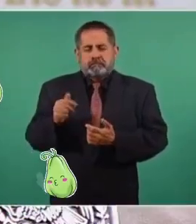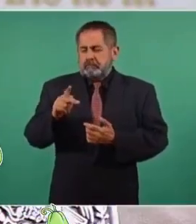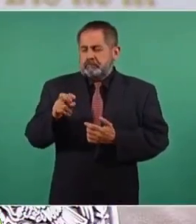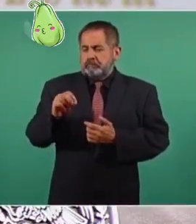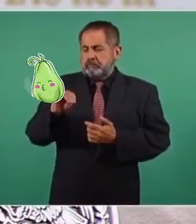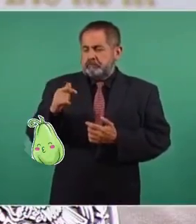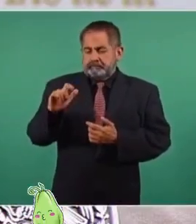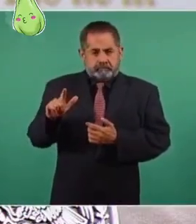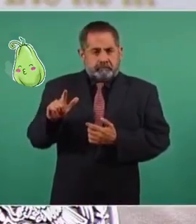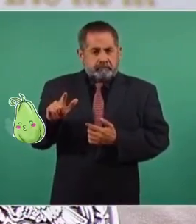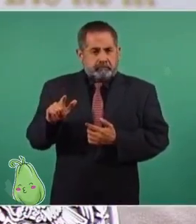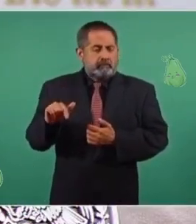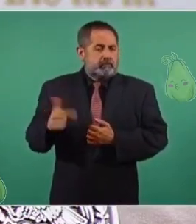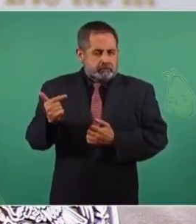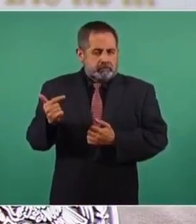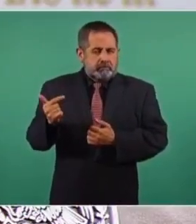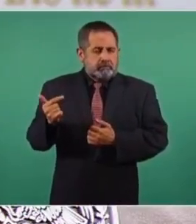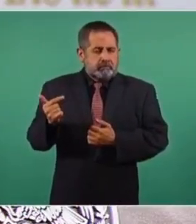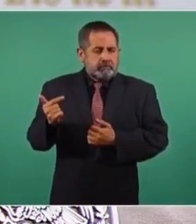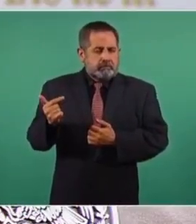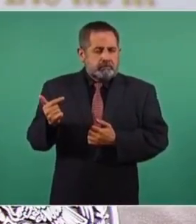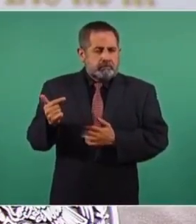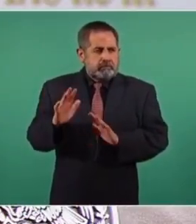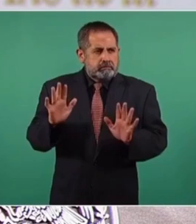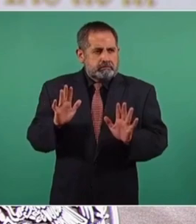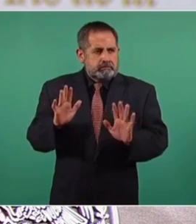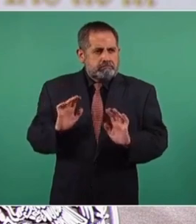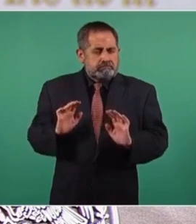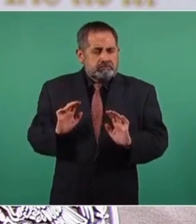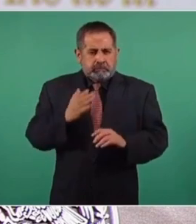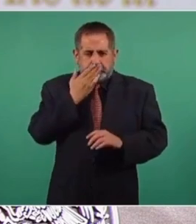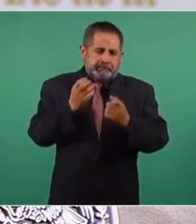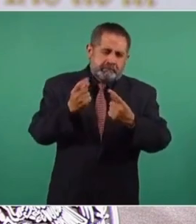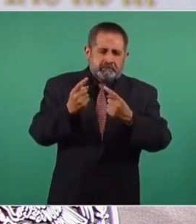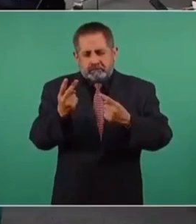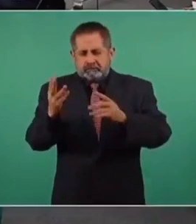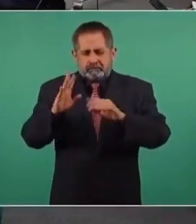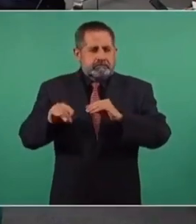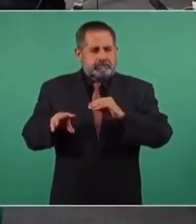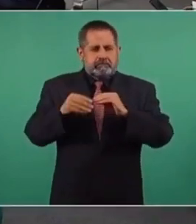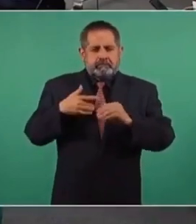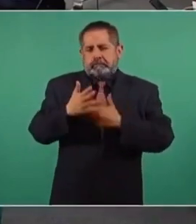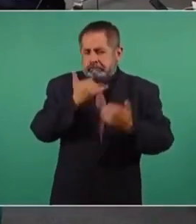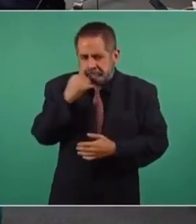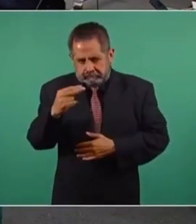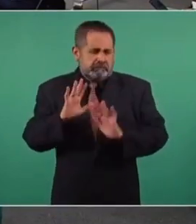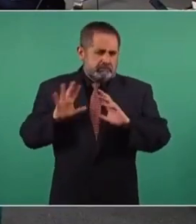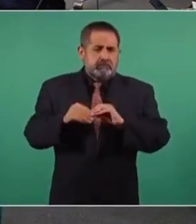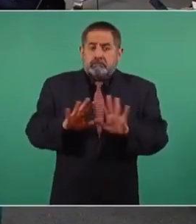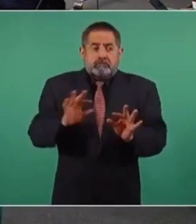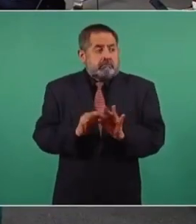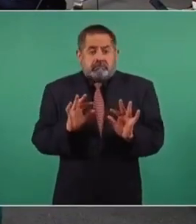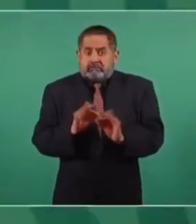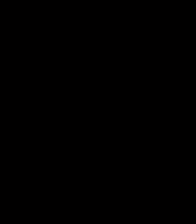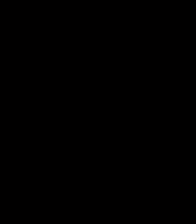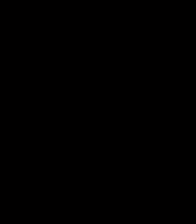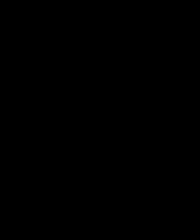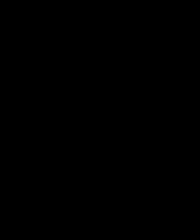Pedro Miguel, doce. ¿Hasta ahí? Bueno, unos dos o tres más, que ofrecemos disculpas, pero eso es todo.